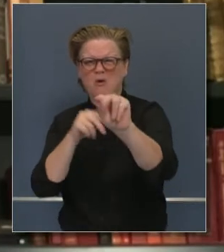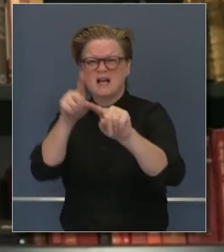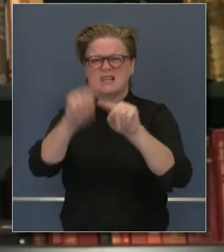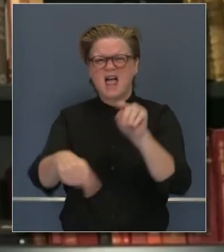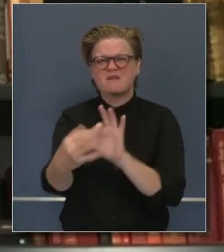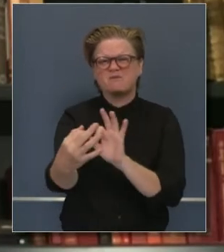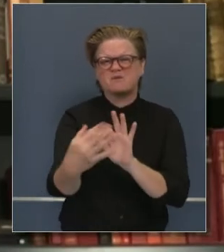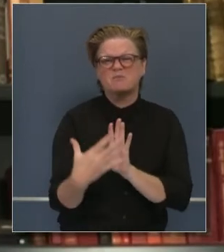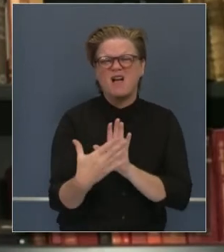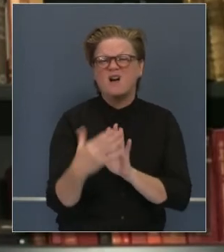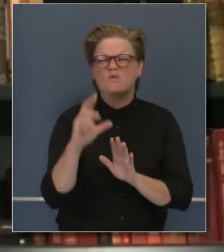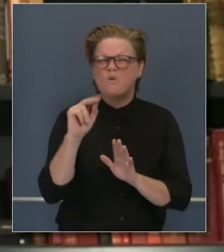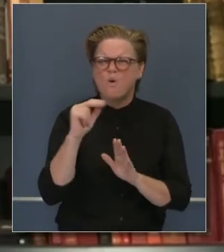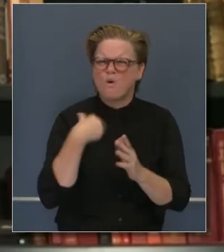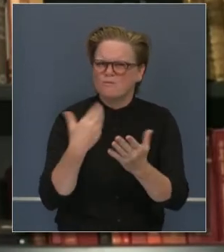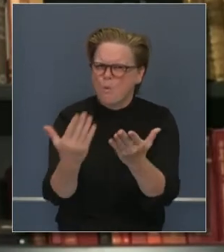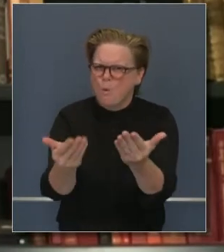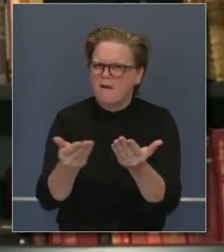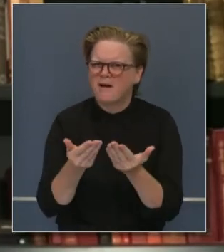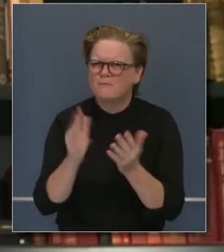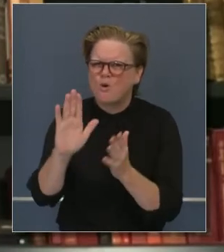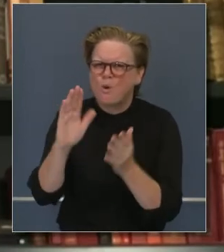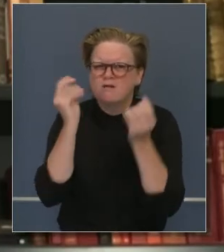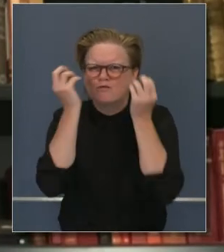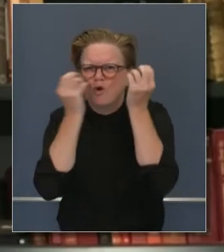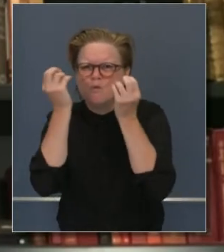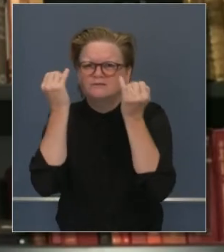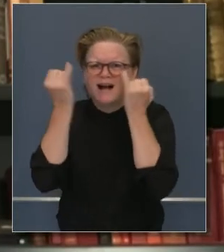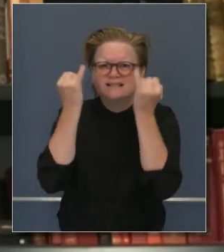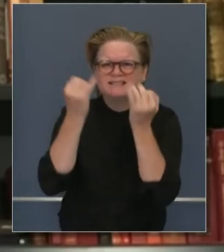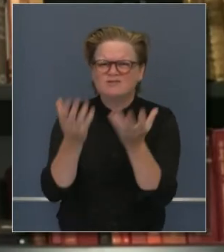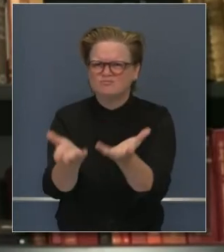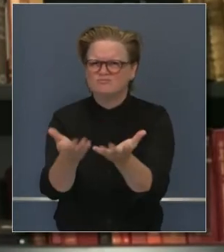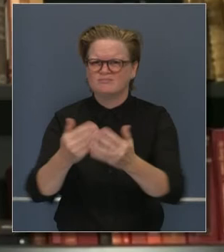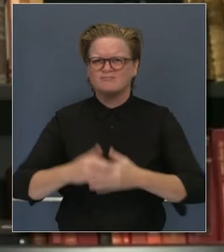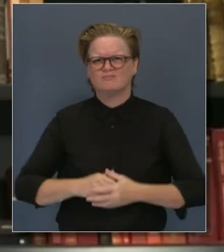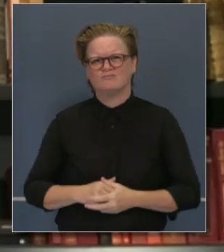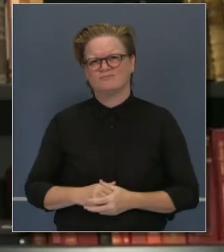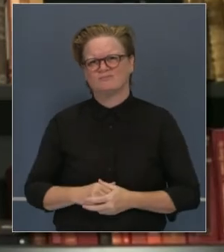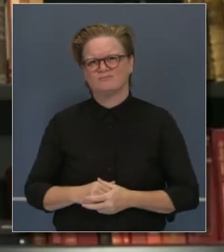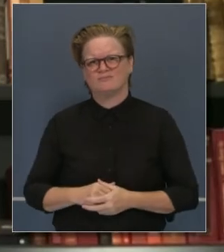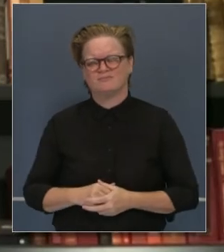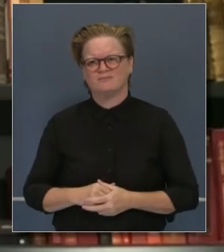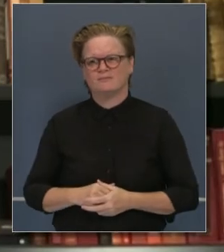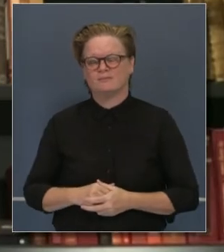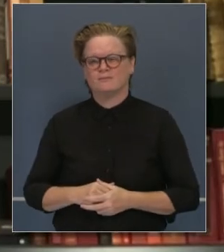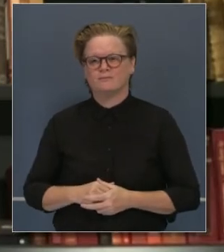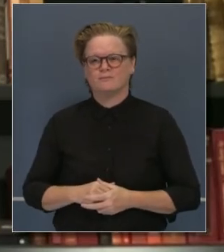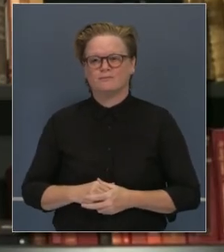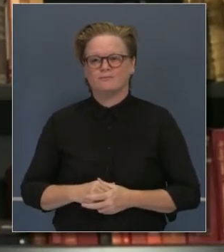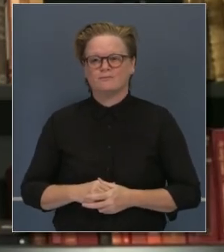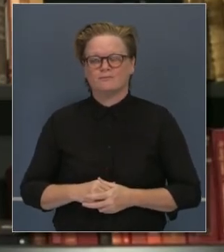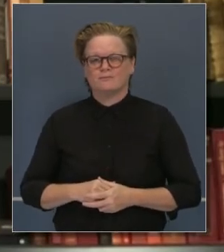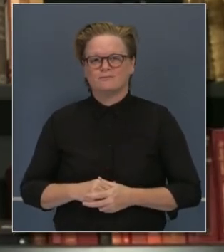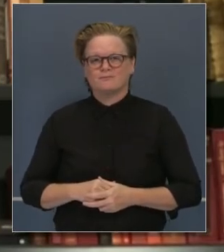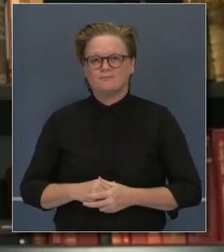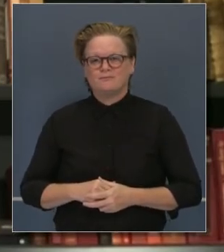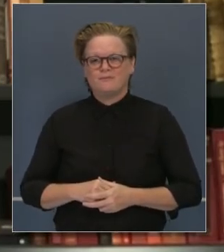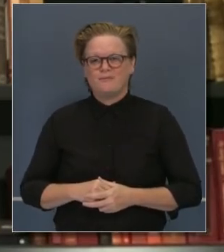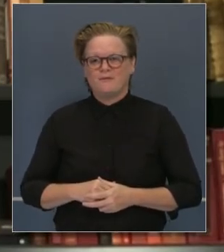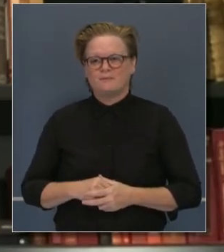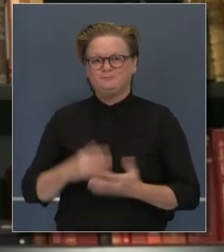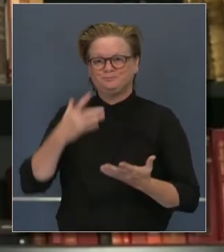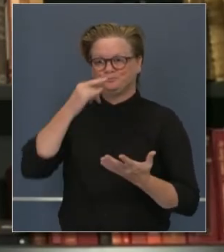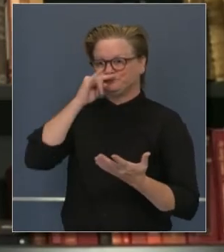interrogante. Habiendo dicho esto, contestaré la primera parte de su pregunta. Claramente cualquier persona, todo el mundo quiere estar con sus hijos